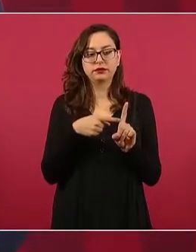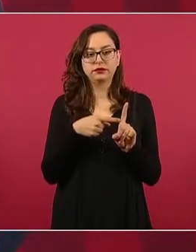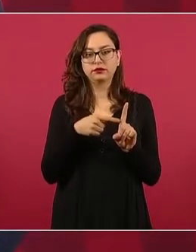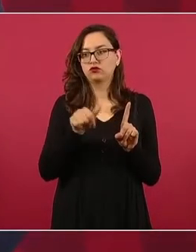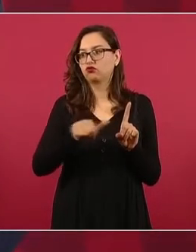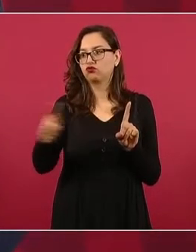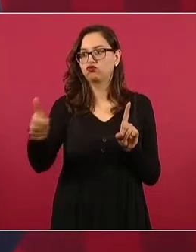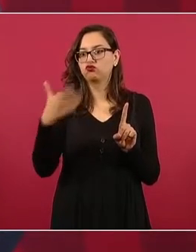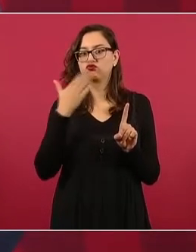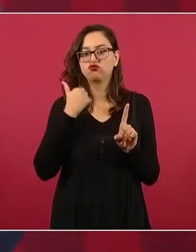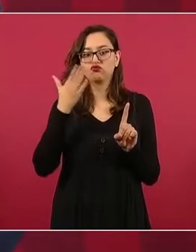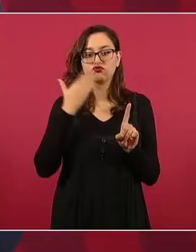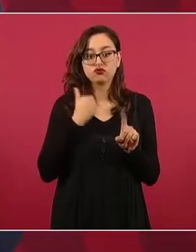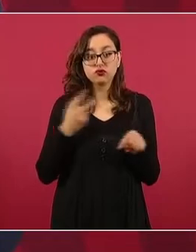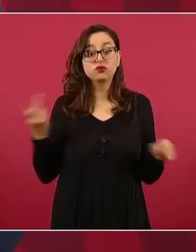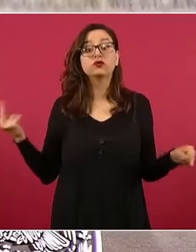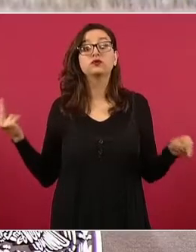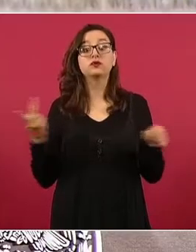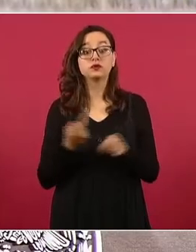¿Y qué creen?